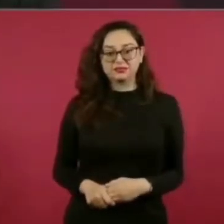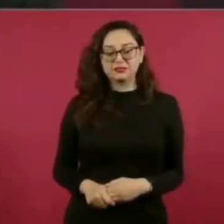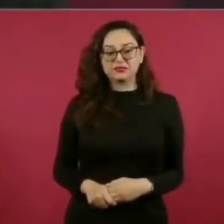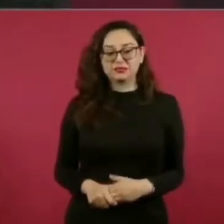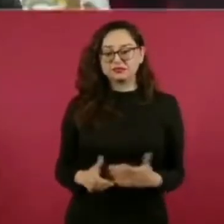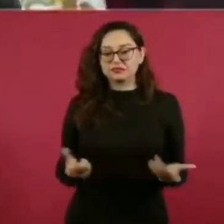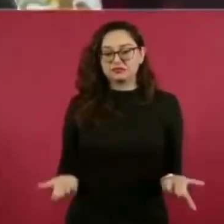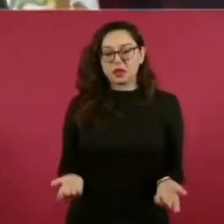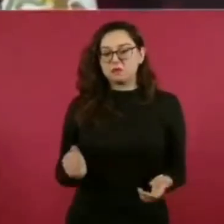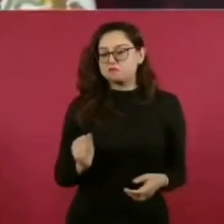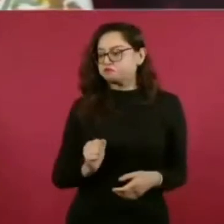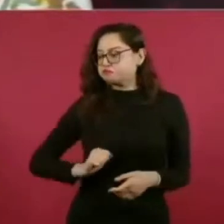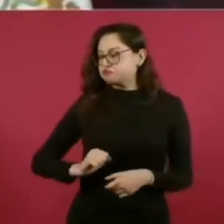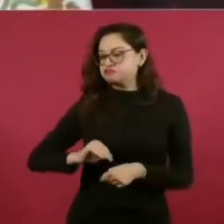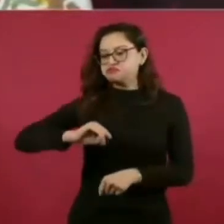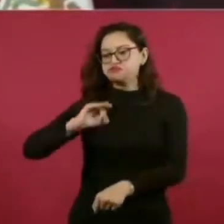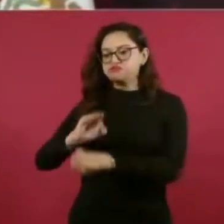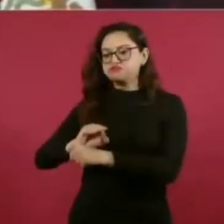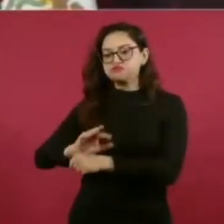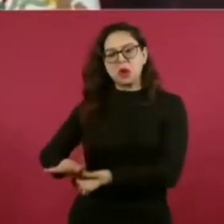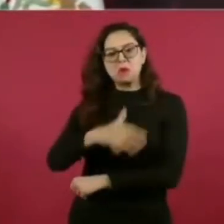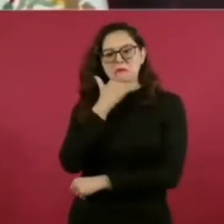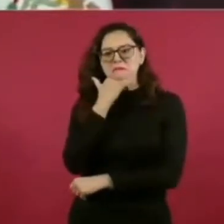equipos de riqueza policía.